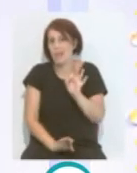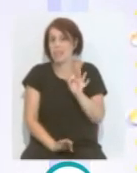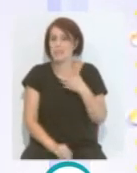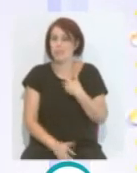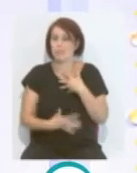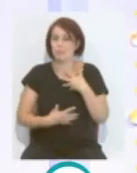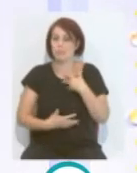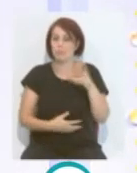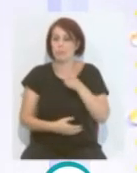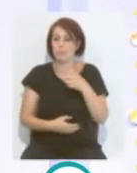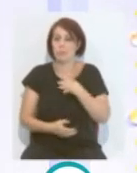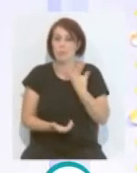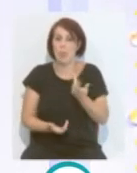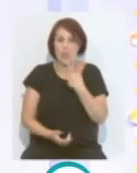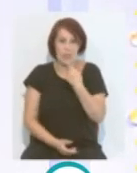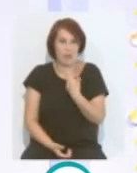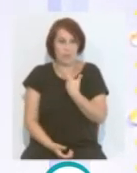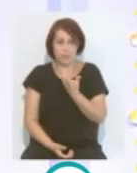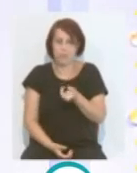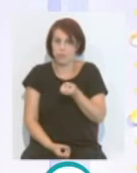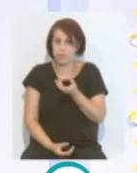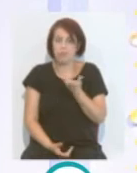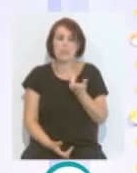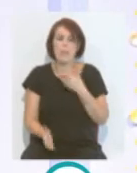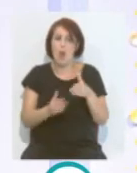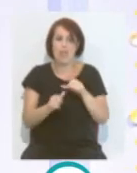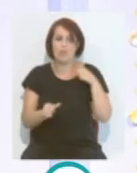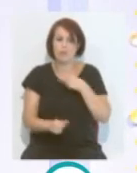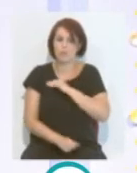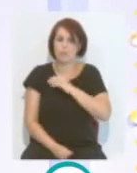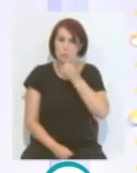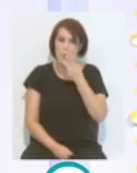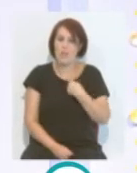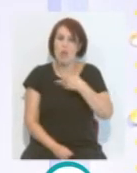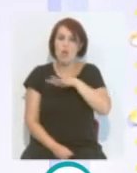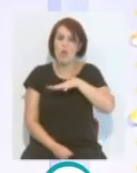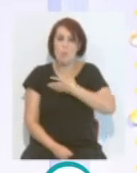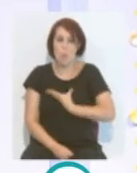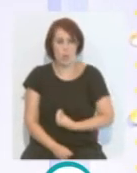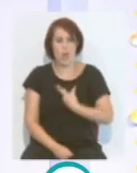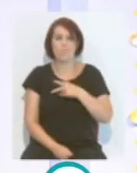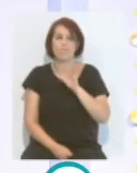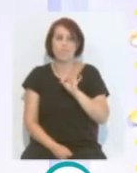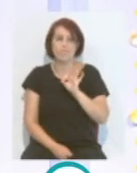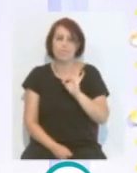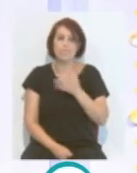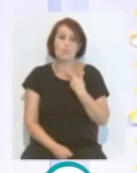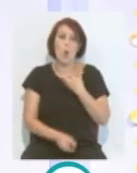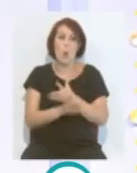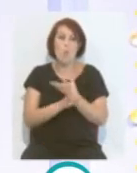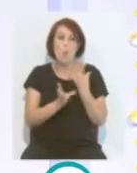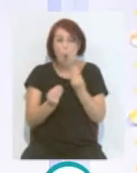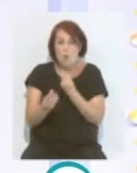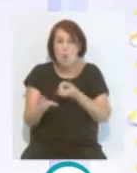desgraciadamente no puede estar aquí con nosotros, pero como tú bien dices, ha tenido una temporada... ...yo creo que bastante buena en Lucas Murcia. Es cierto que quizás terminó no jugando todo lo que él